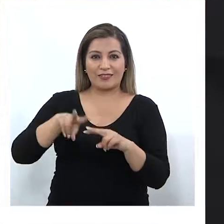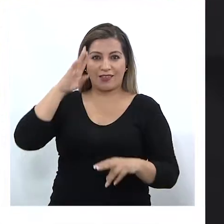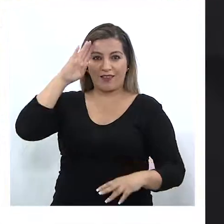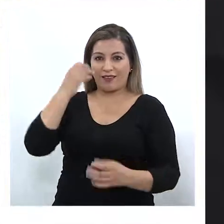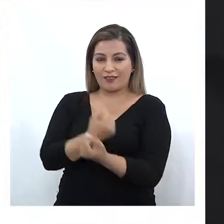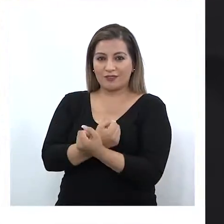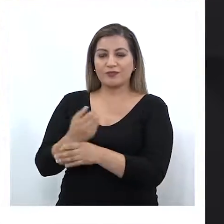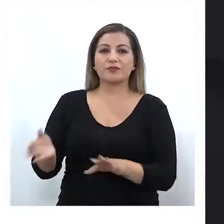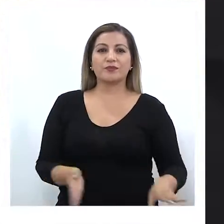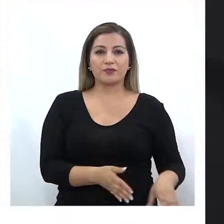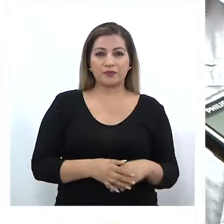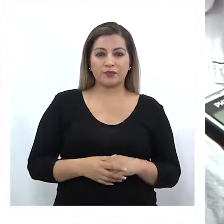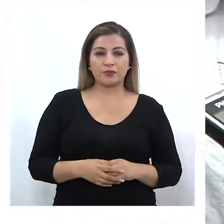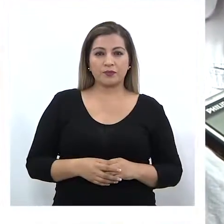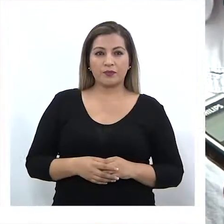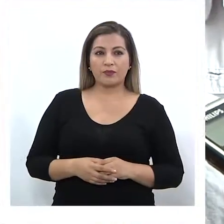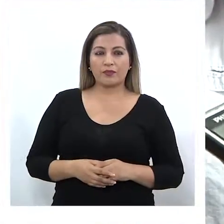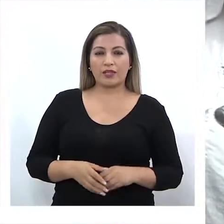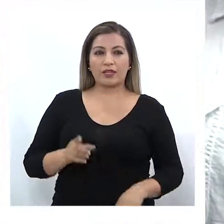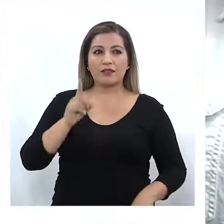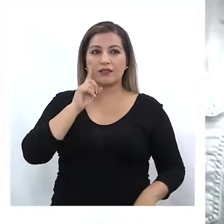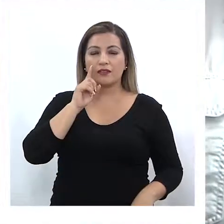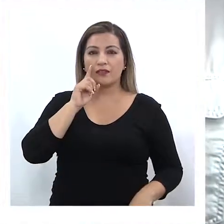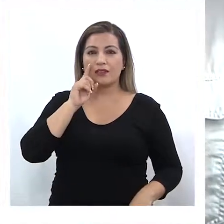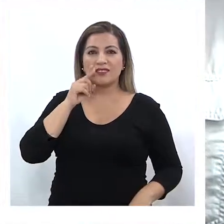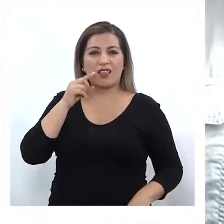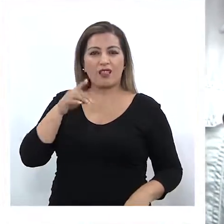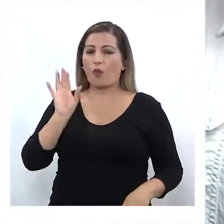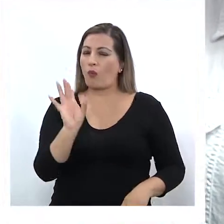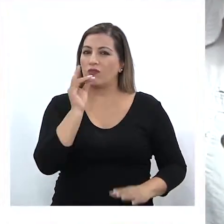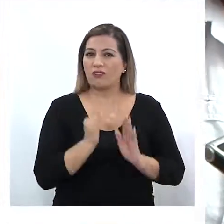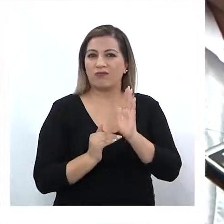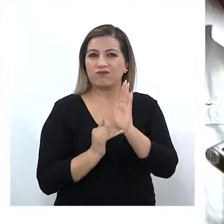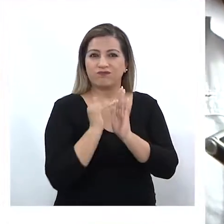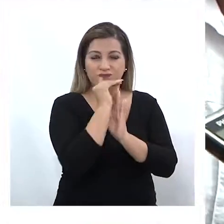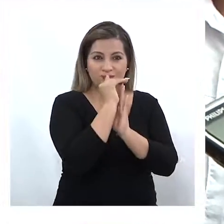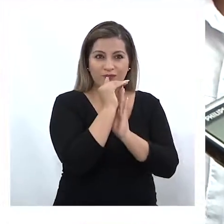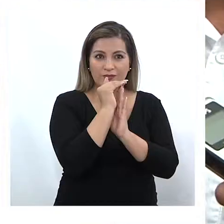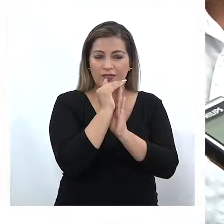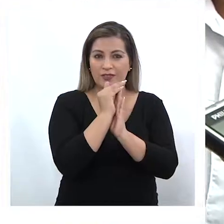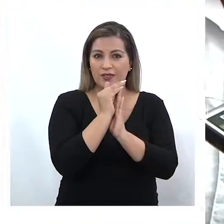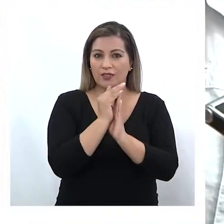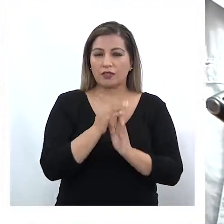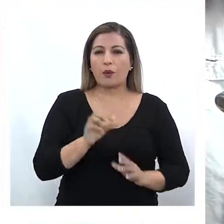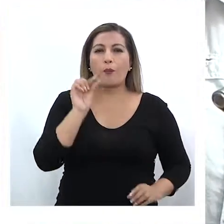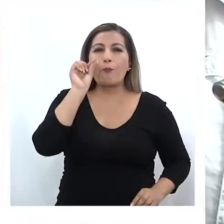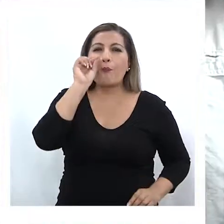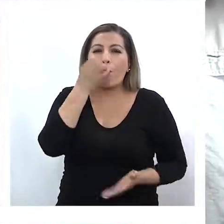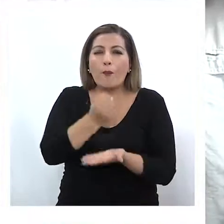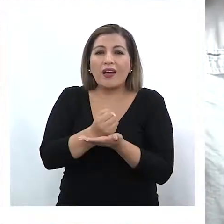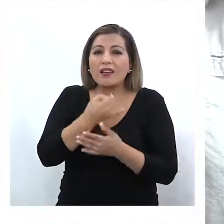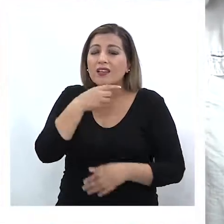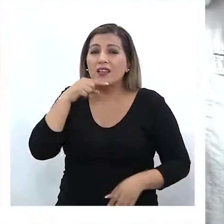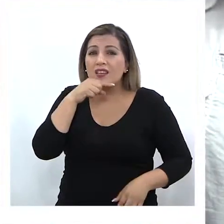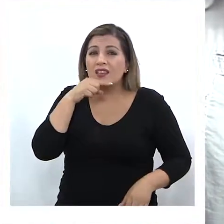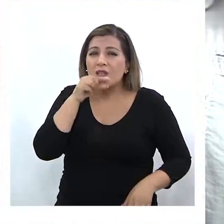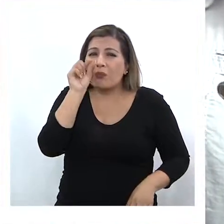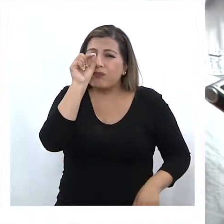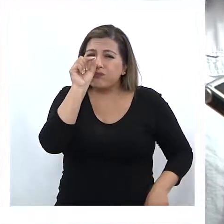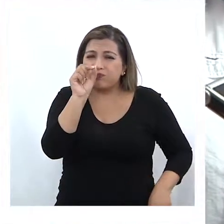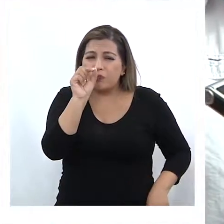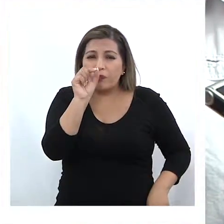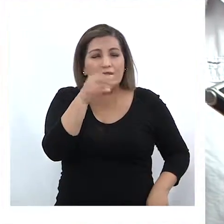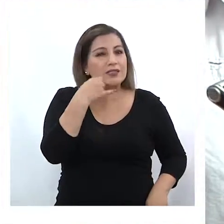Carabineros. El mecanismo es que tiene una alta tecnología y puede medir desde sustancias muy pequeñas, estamos hablando de nanogramos,